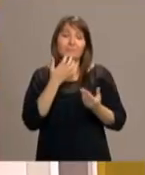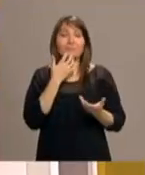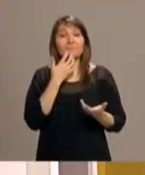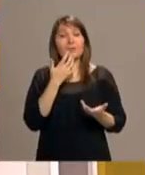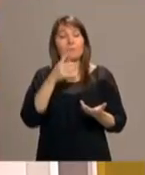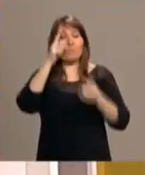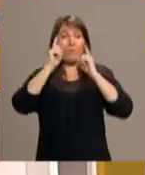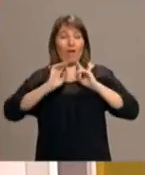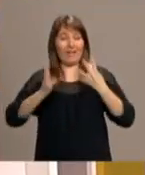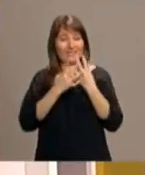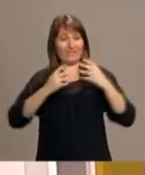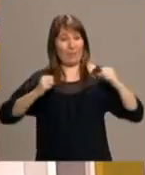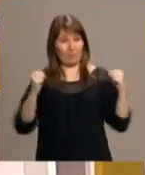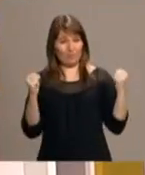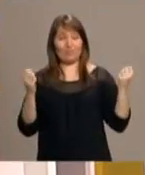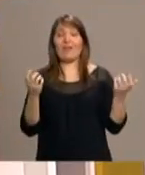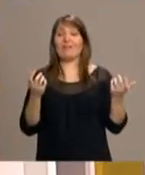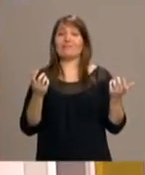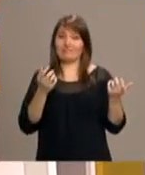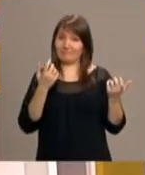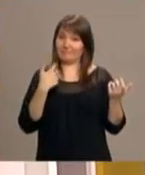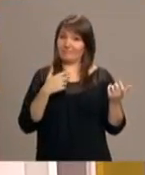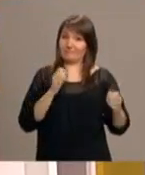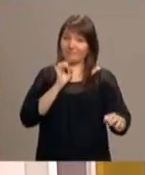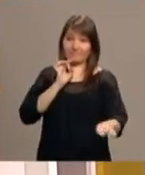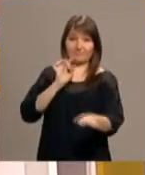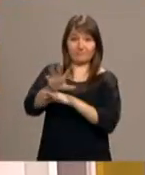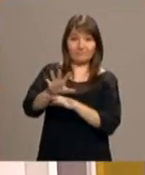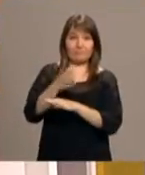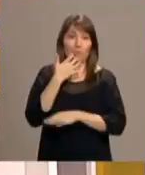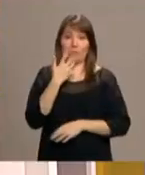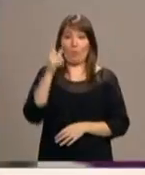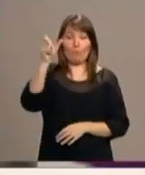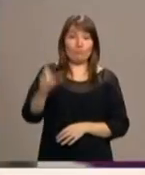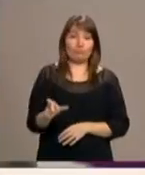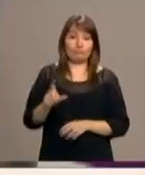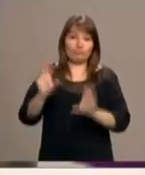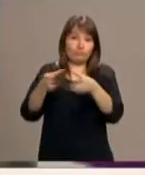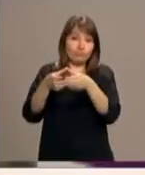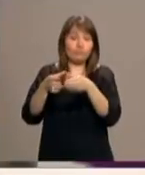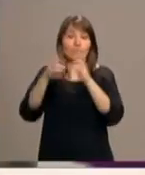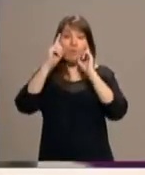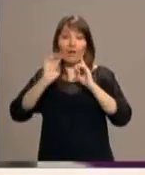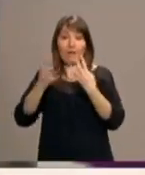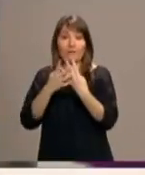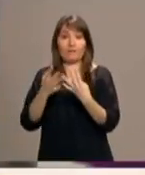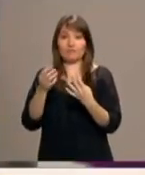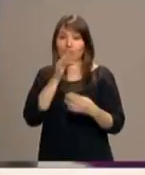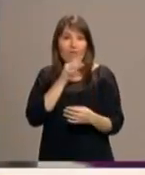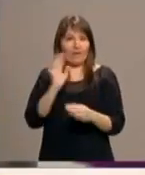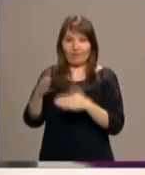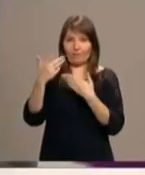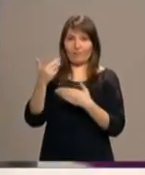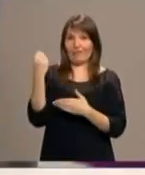clausura también, hoy nos ha llegado una comunicación de una religiosa que no les había llegado el material porque lo querían para rezar esta semana,